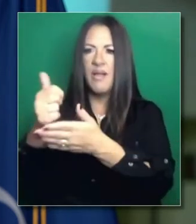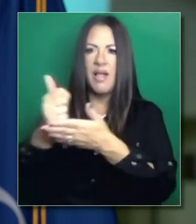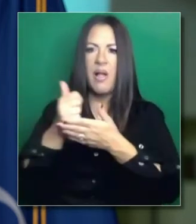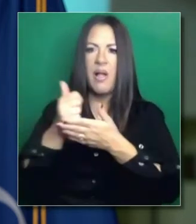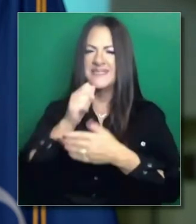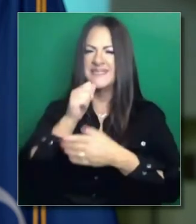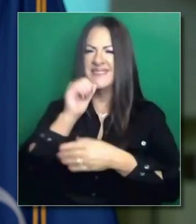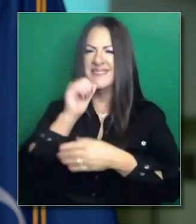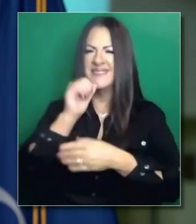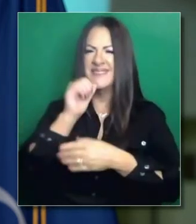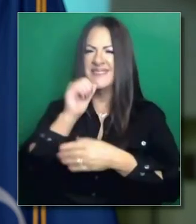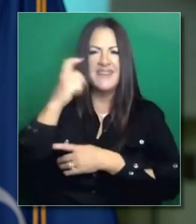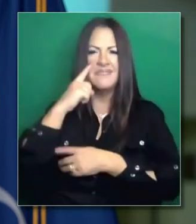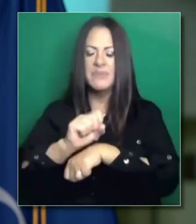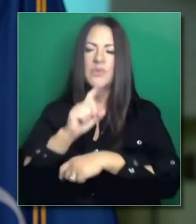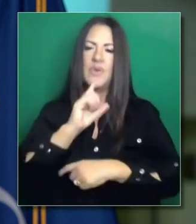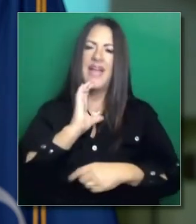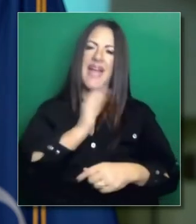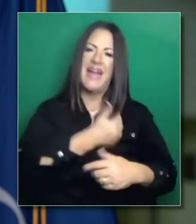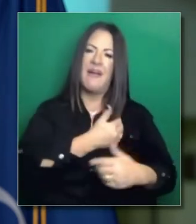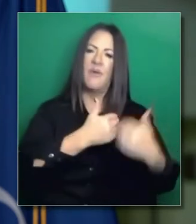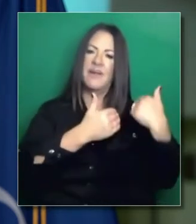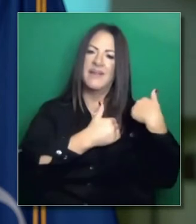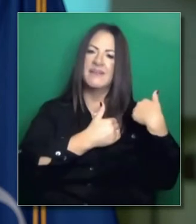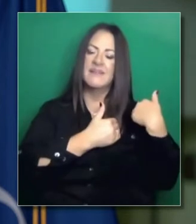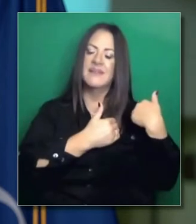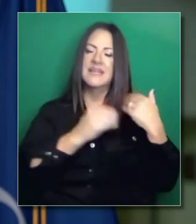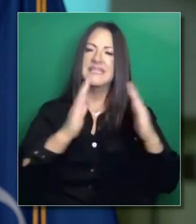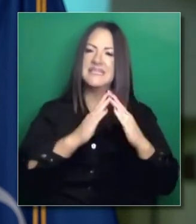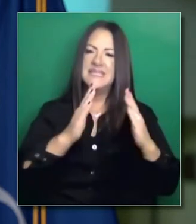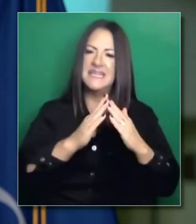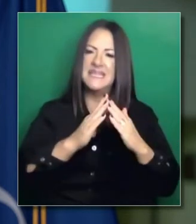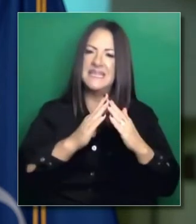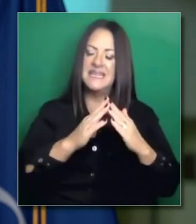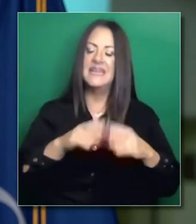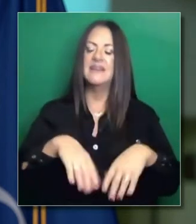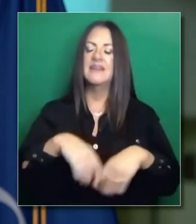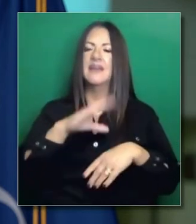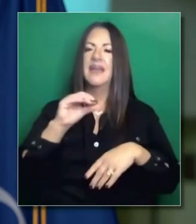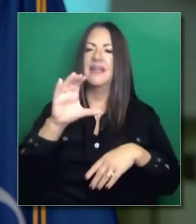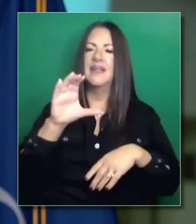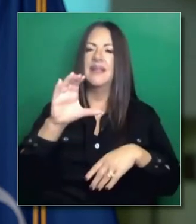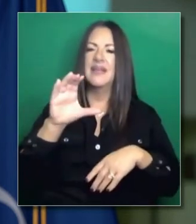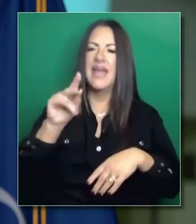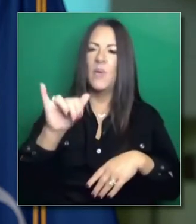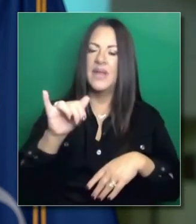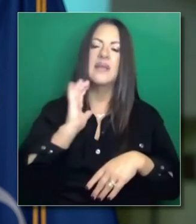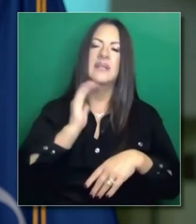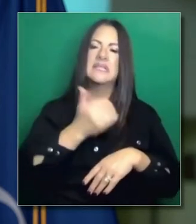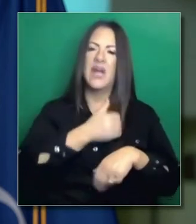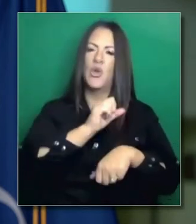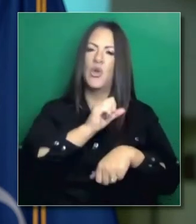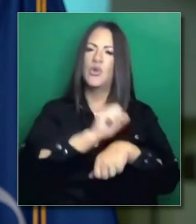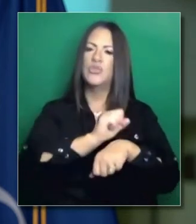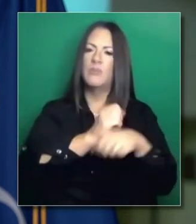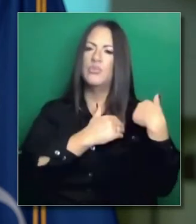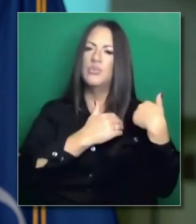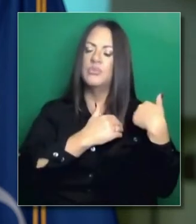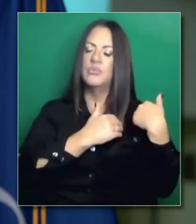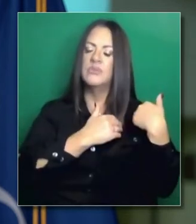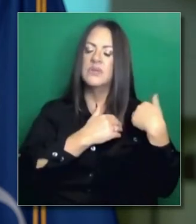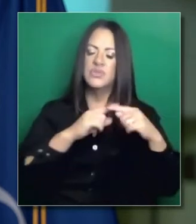tenía que hacer yo cuando era alcalde. Era trabajo de la ciudad. Entonces hacer todo ese trabajo a nivel